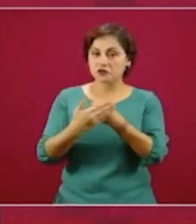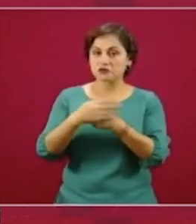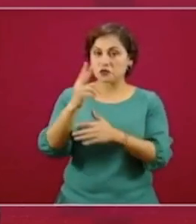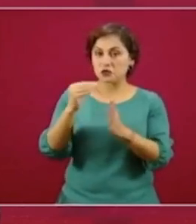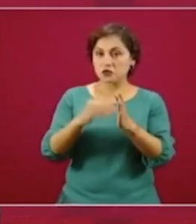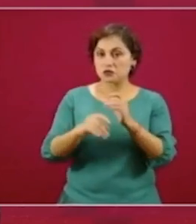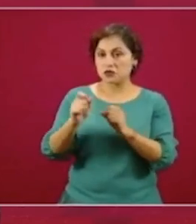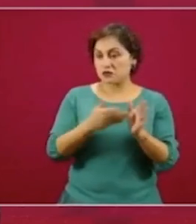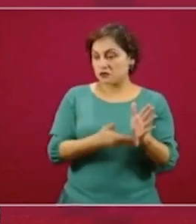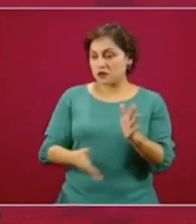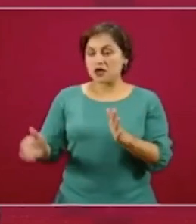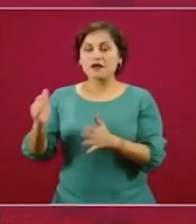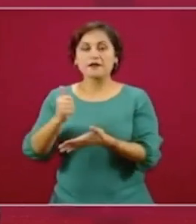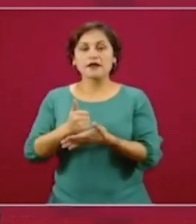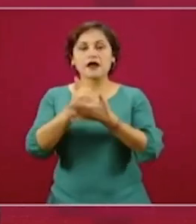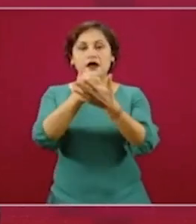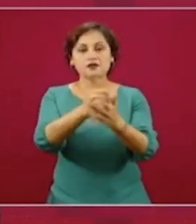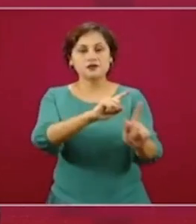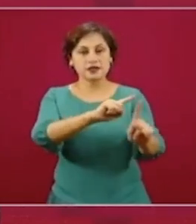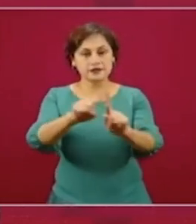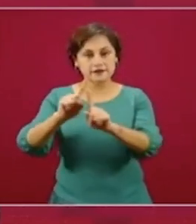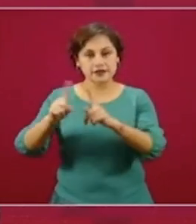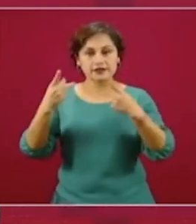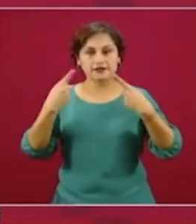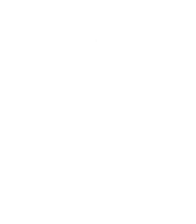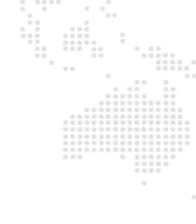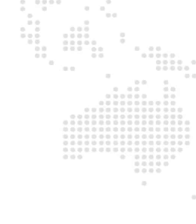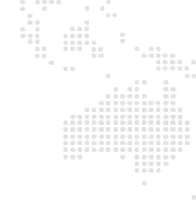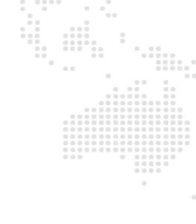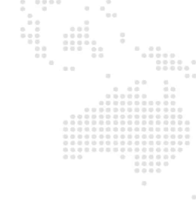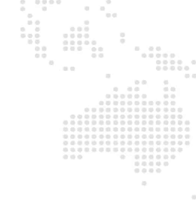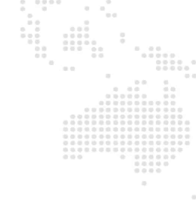cantidad de productoras y productores en el campo mexicano.